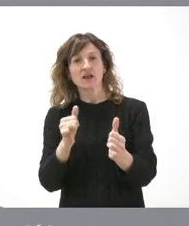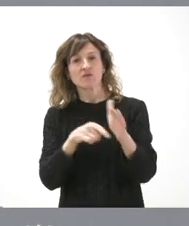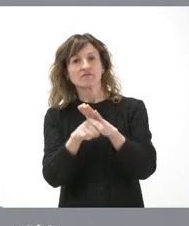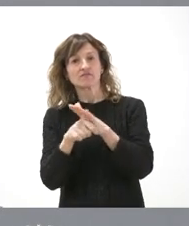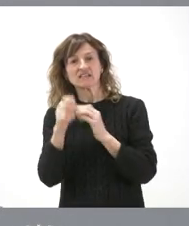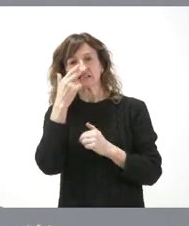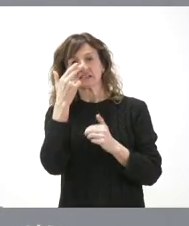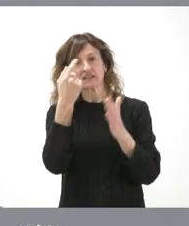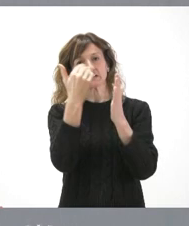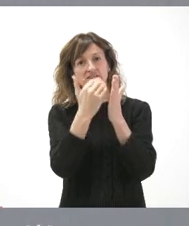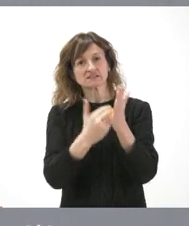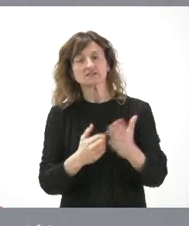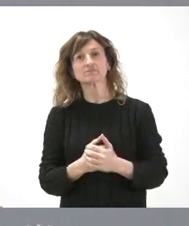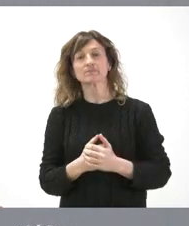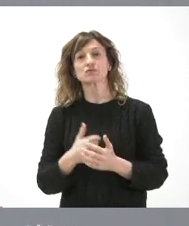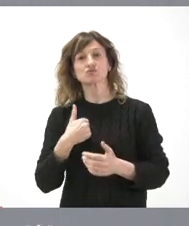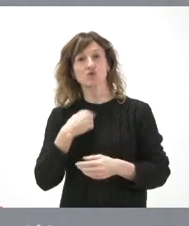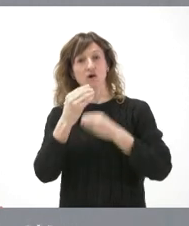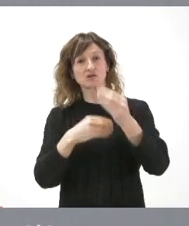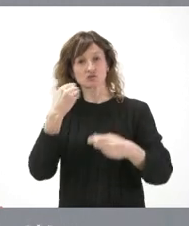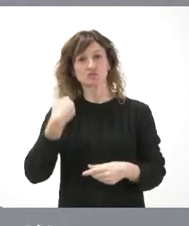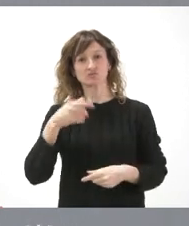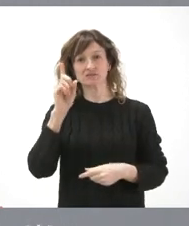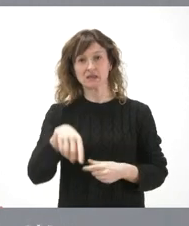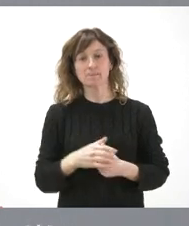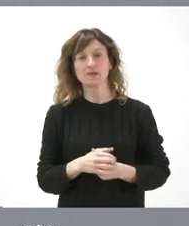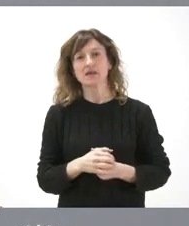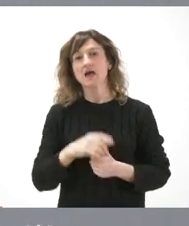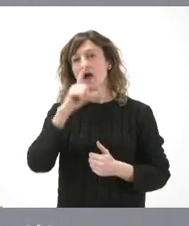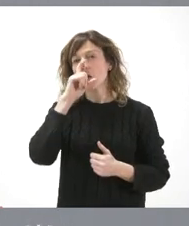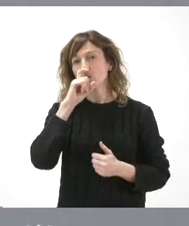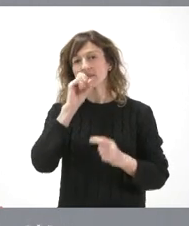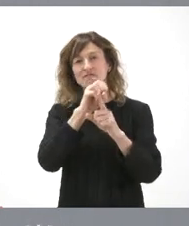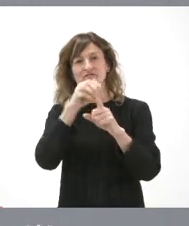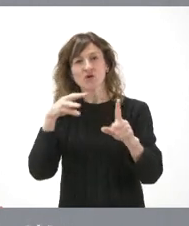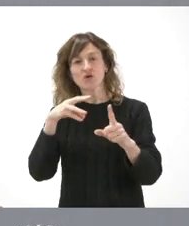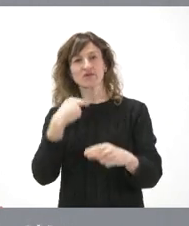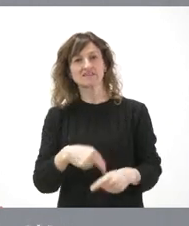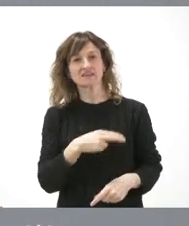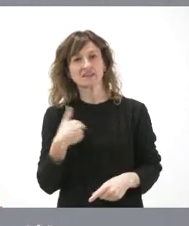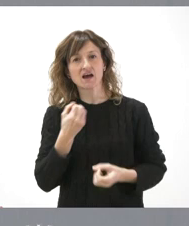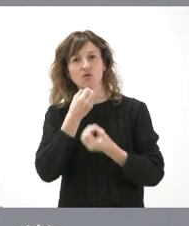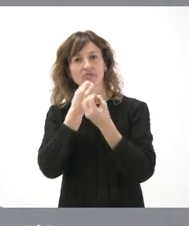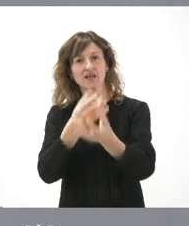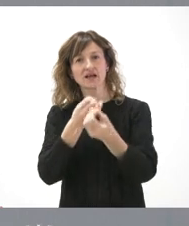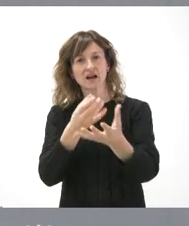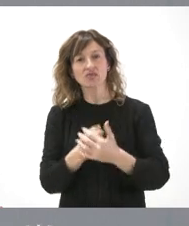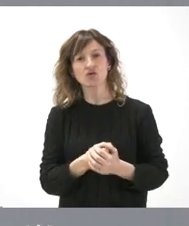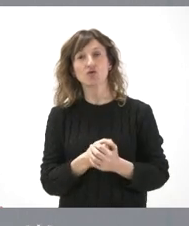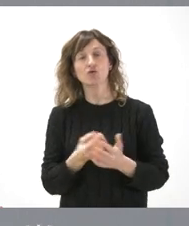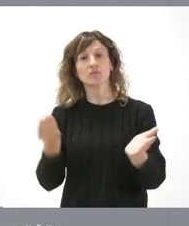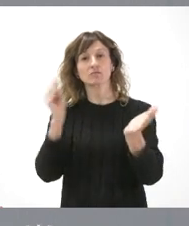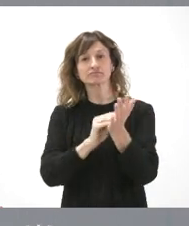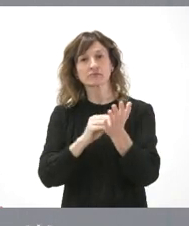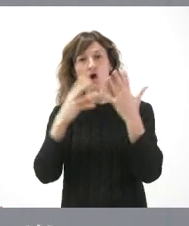intereses. De hecho, nosotros lo hemos hecho. Recordará usted el foro de Santiago, la declaración de Santiago de Compostela, que incorporó a ocho